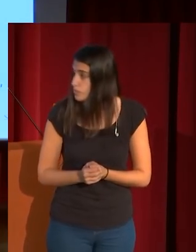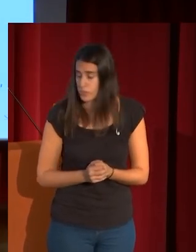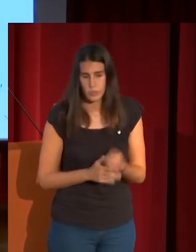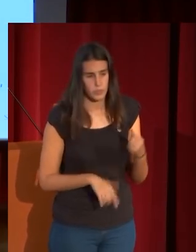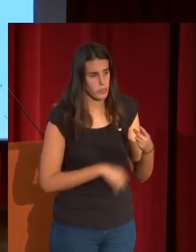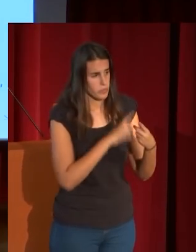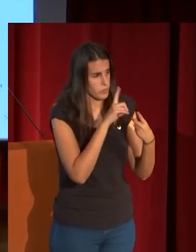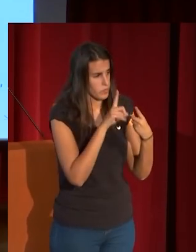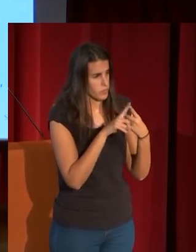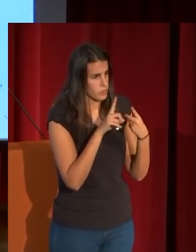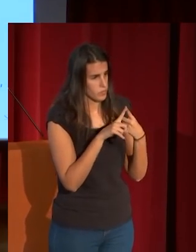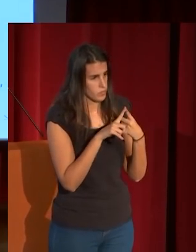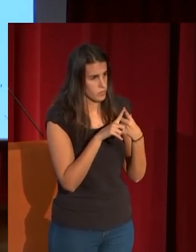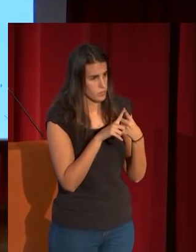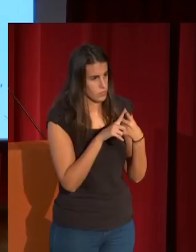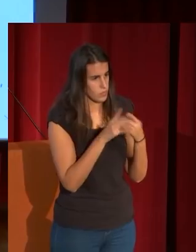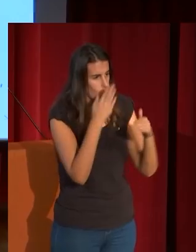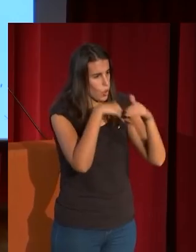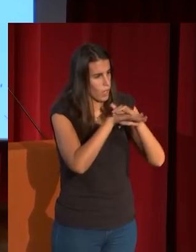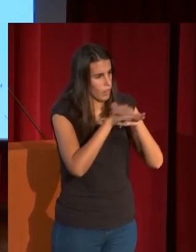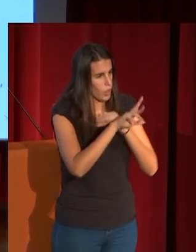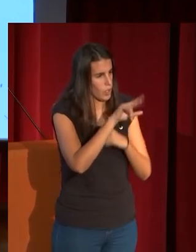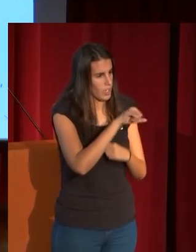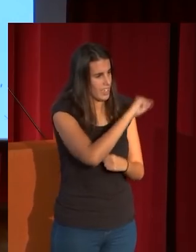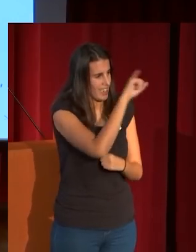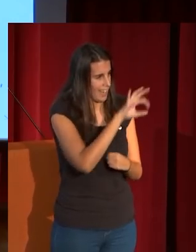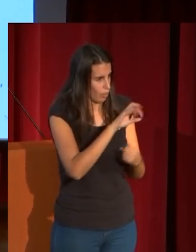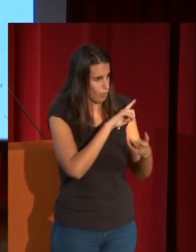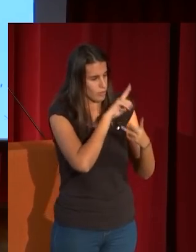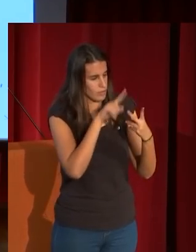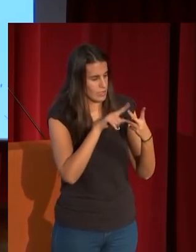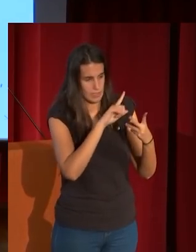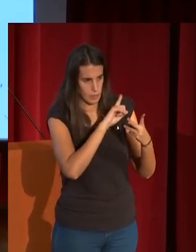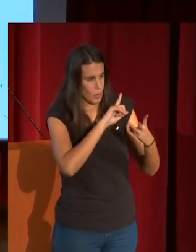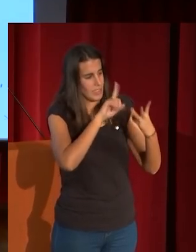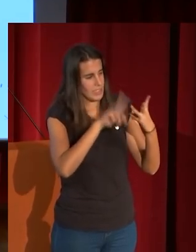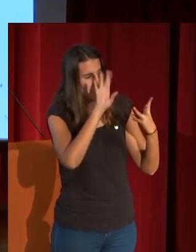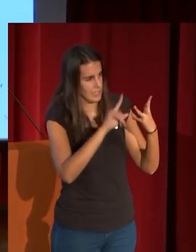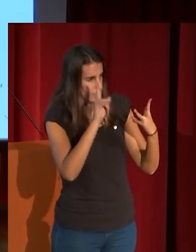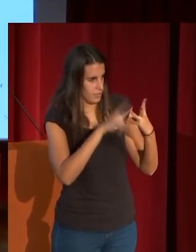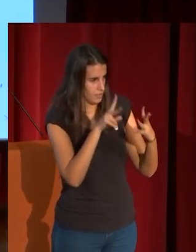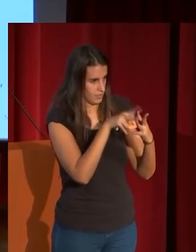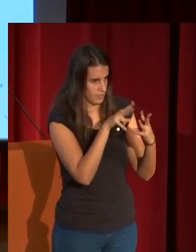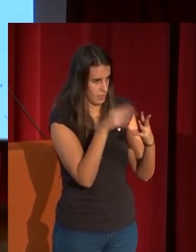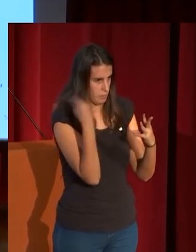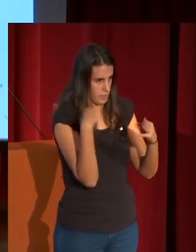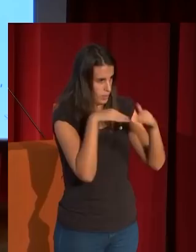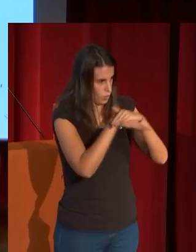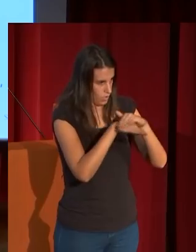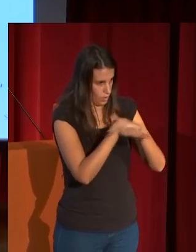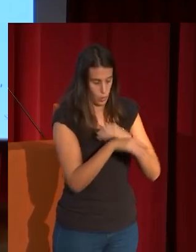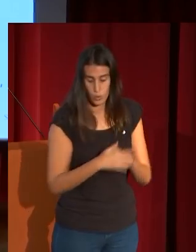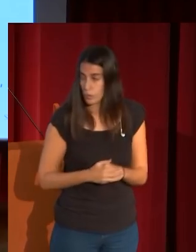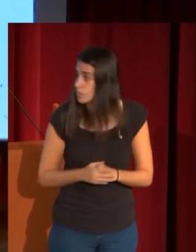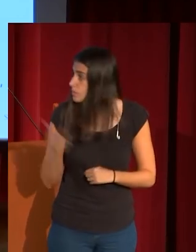era de la colección de Ramón de Razo y este también está mirándonos de frente también aquí hay sombra